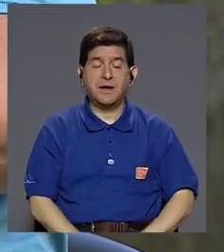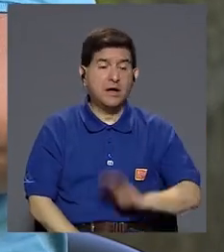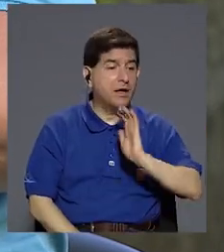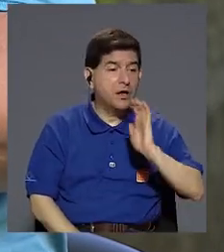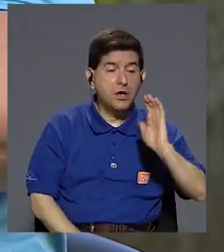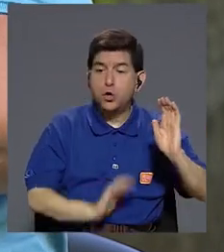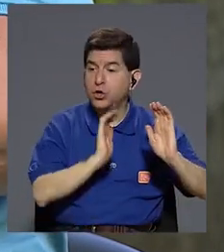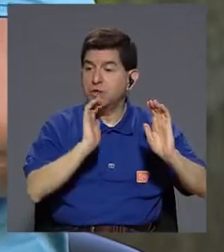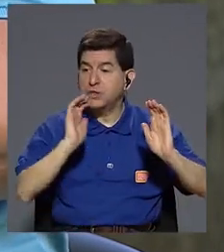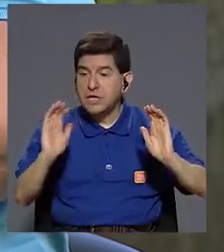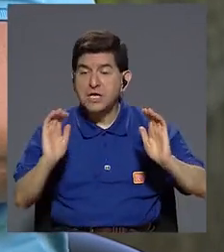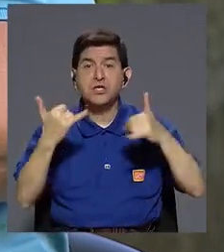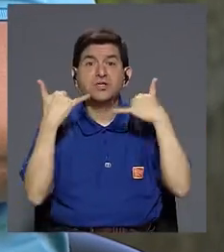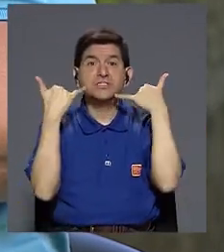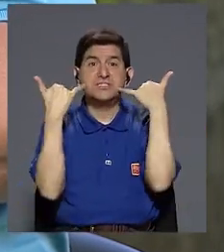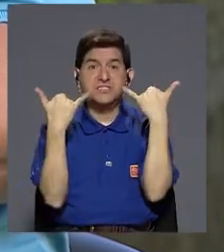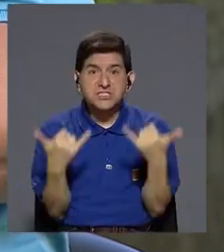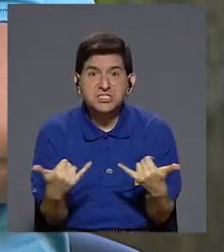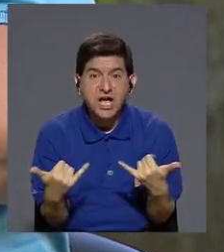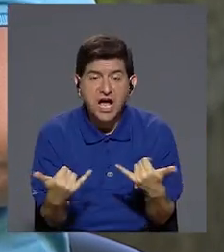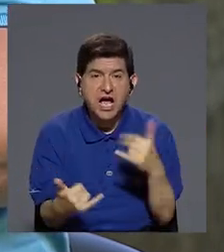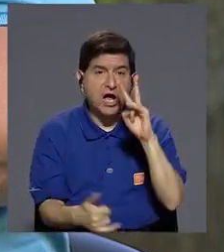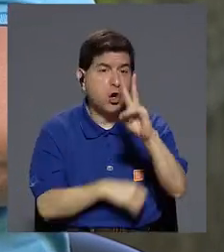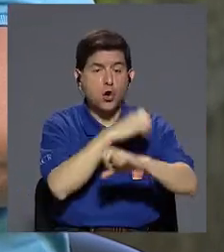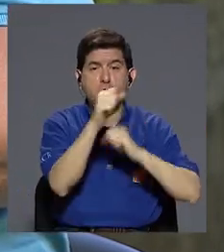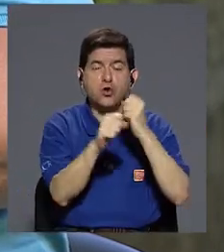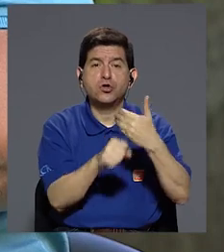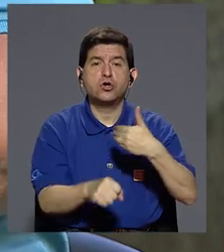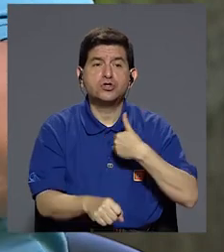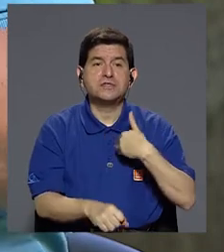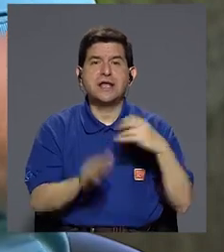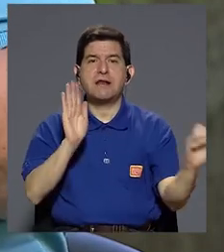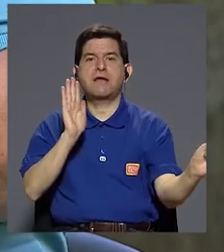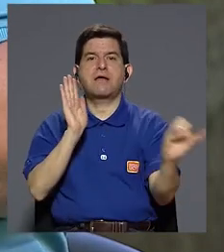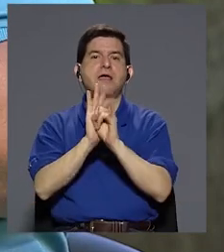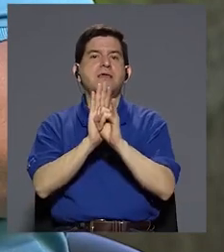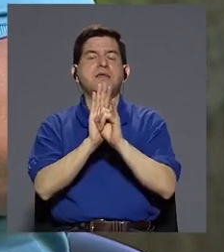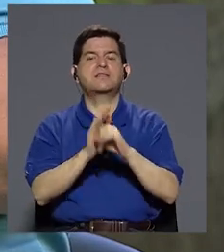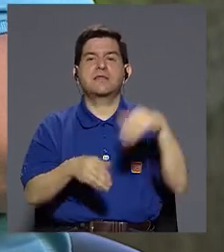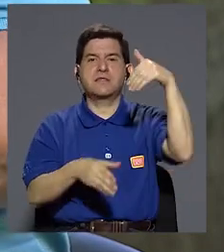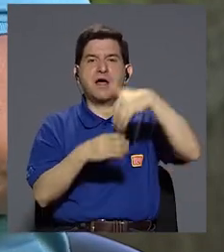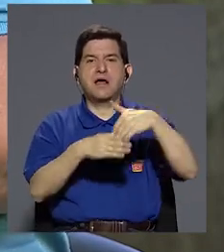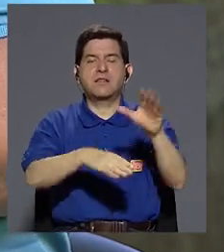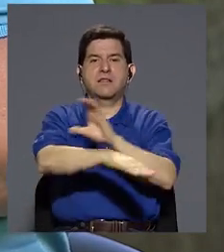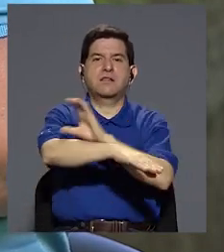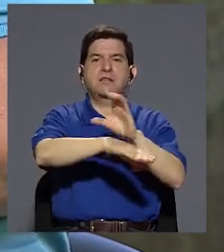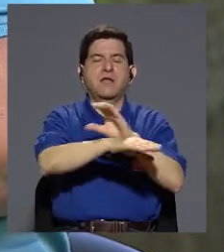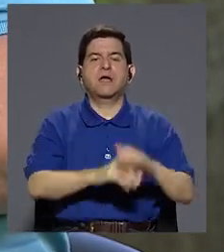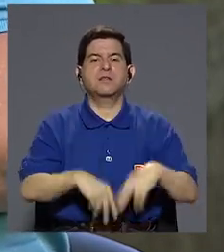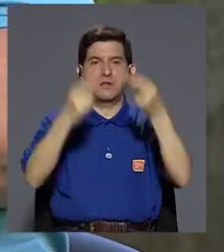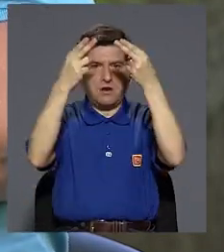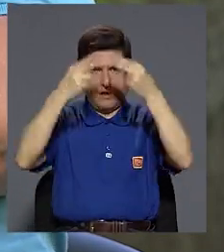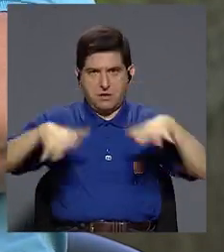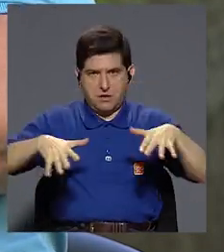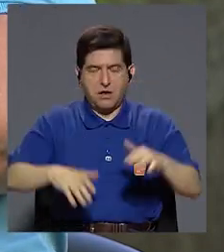los chiquitos ya a los dos años de edad tienen una identidad digital creada por sus papás.